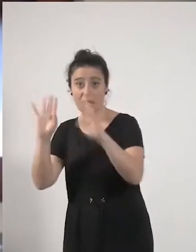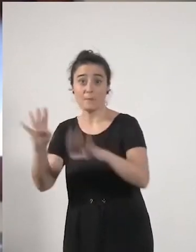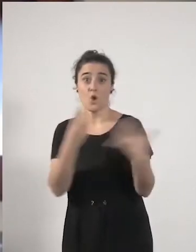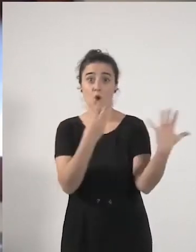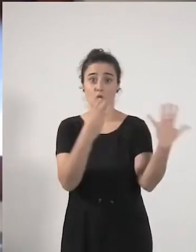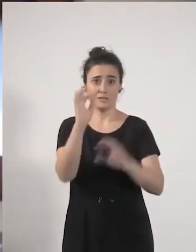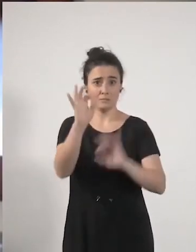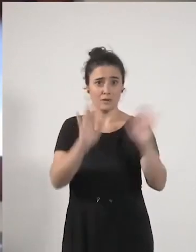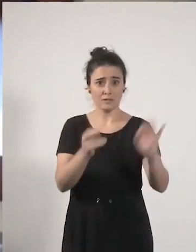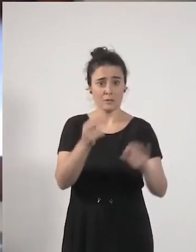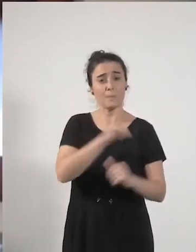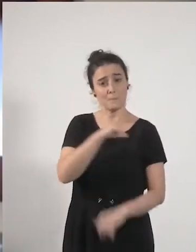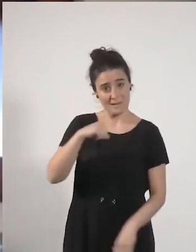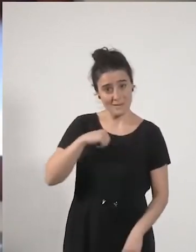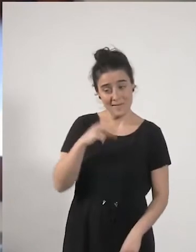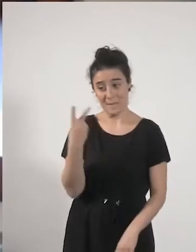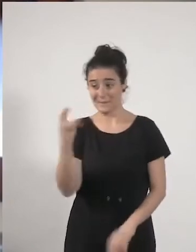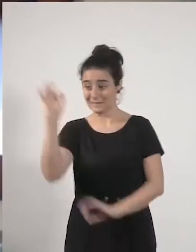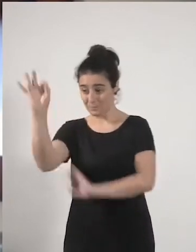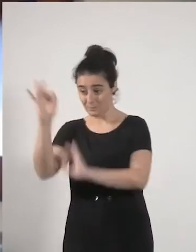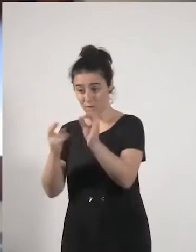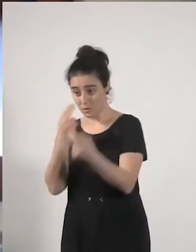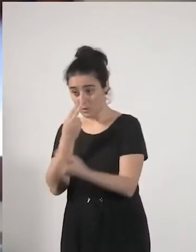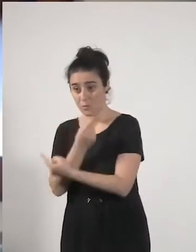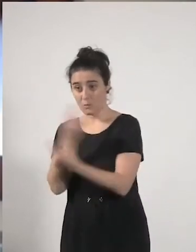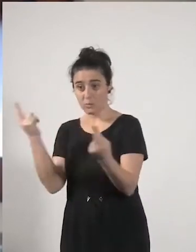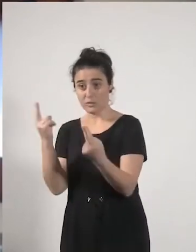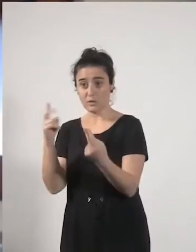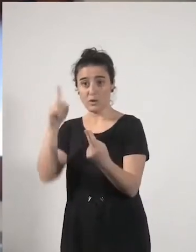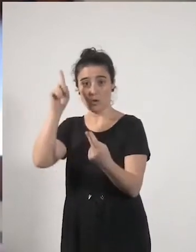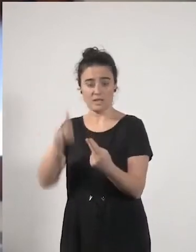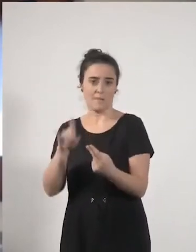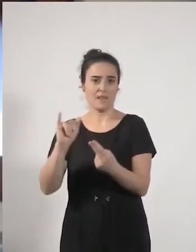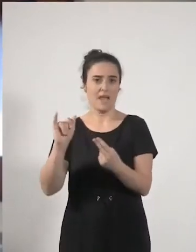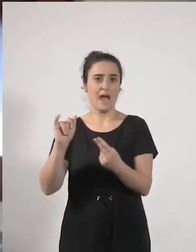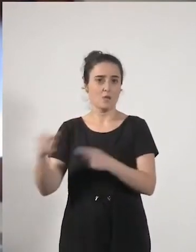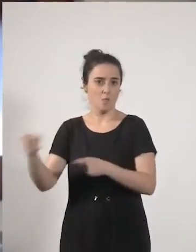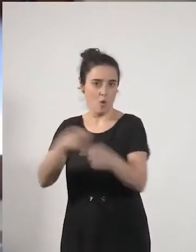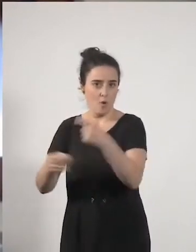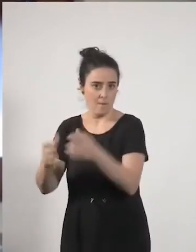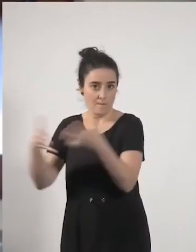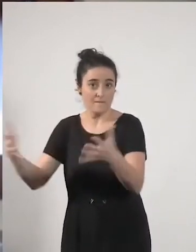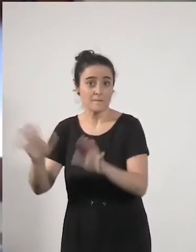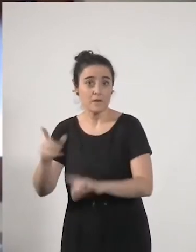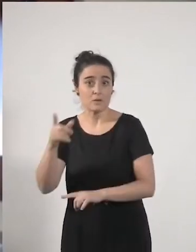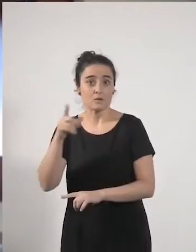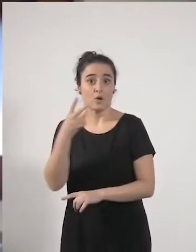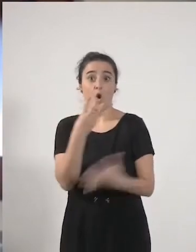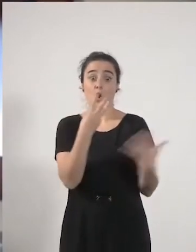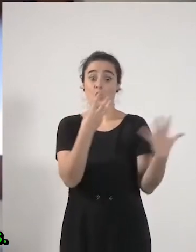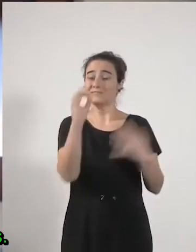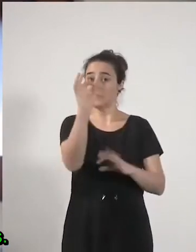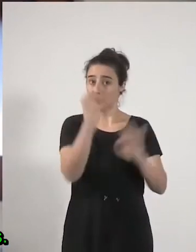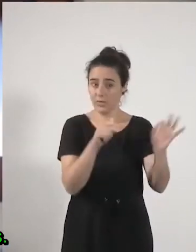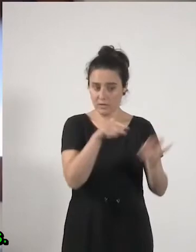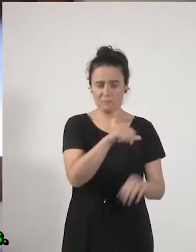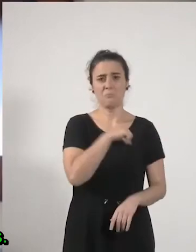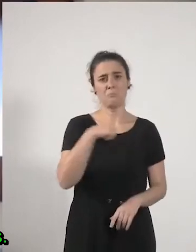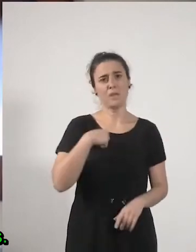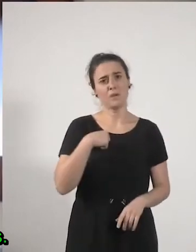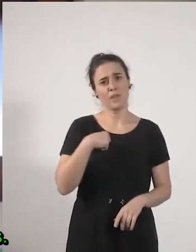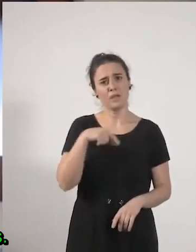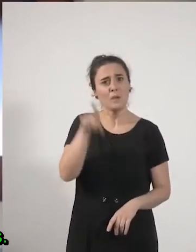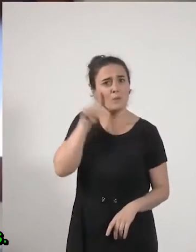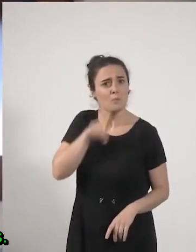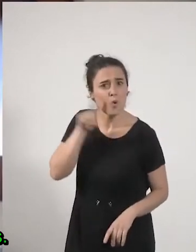en ese 20% público también intervienen los lobbies pero ya es que directamente es un 80% privado estos no son bulos